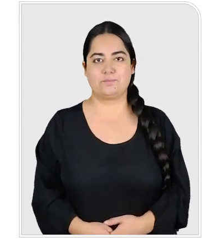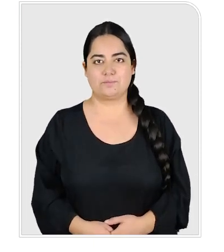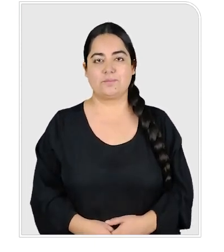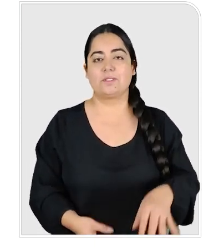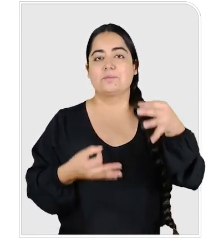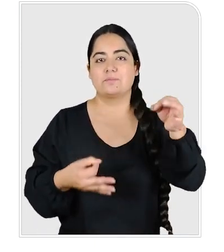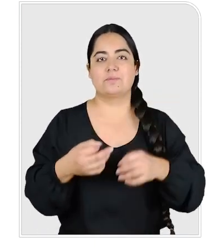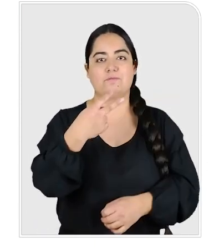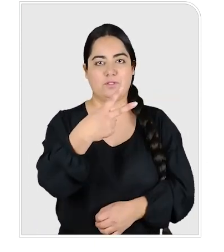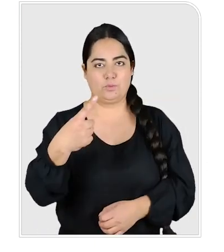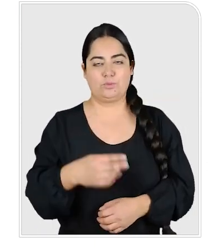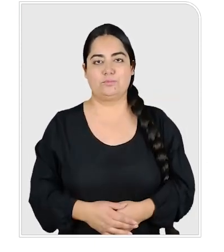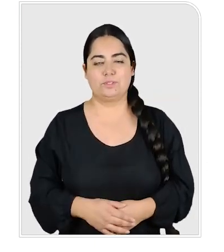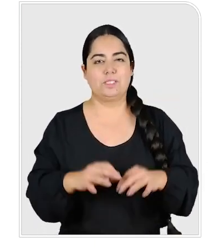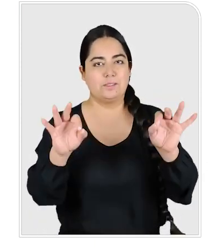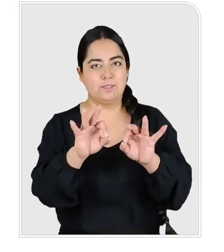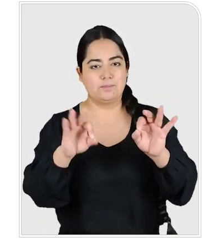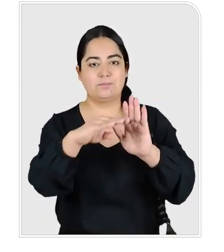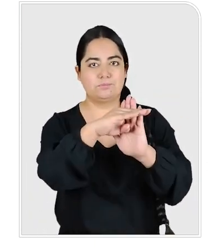CIRCULAR NÚMERO 21